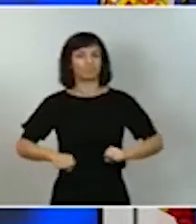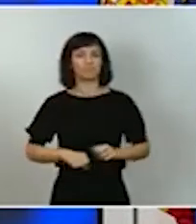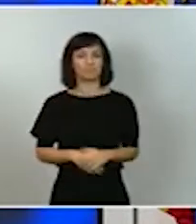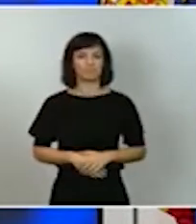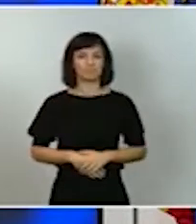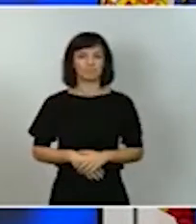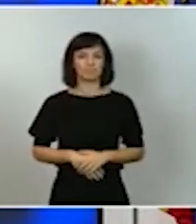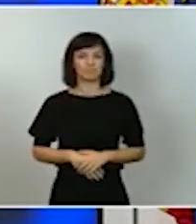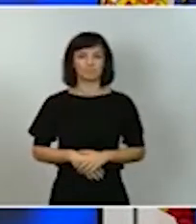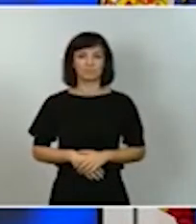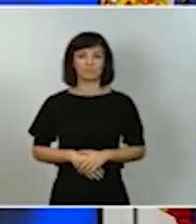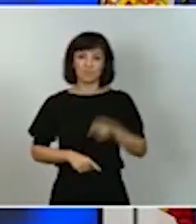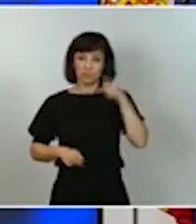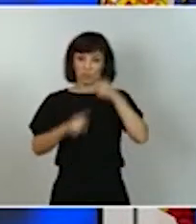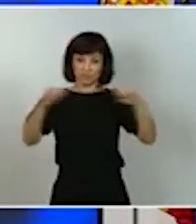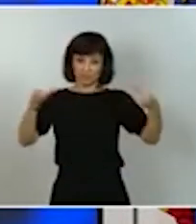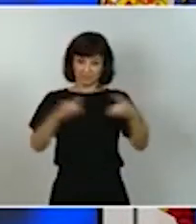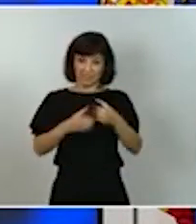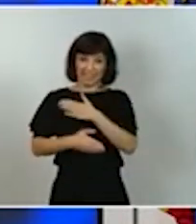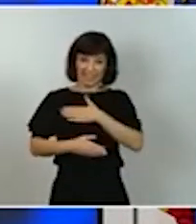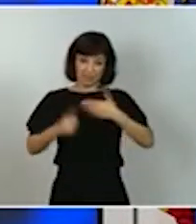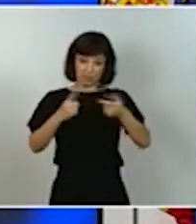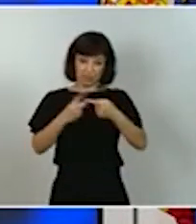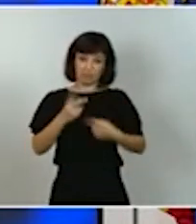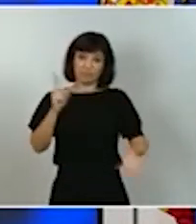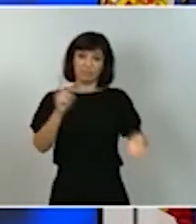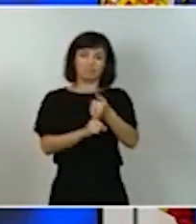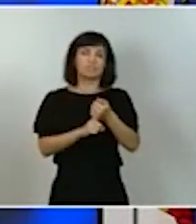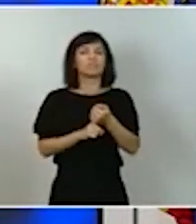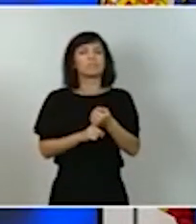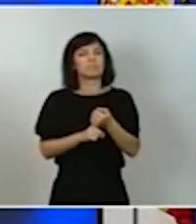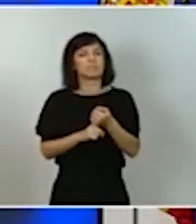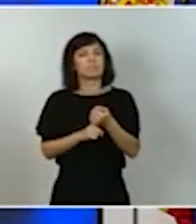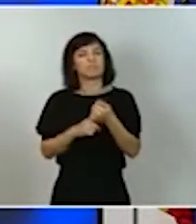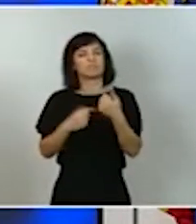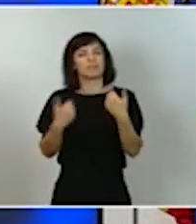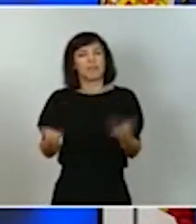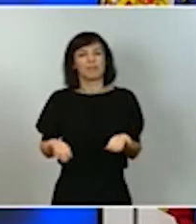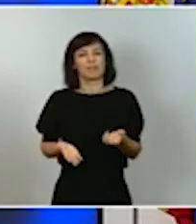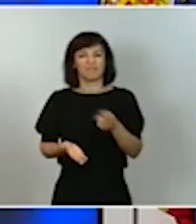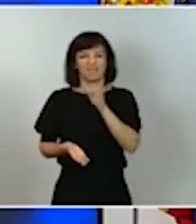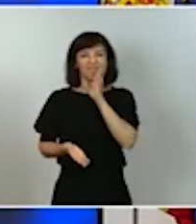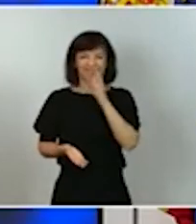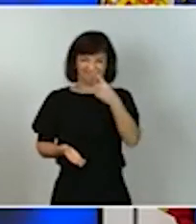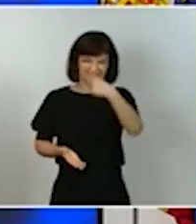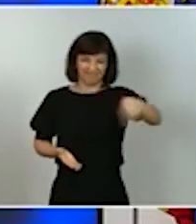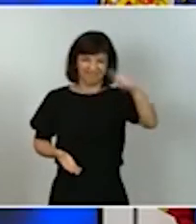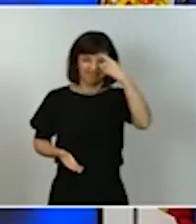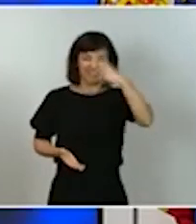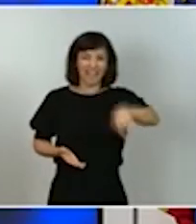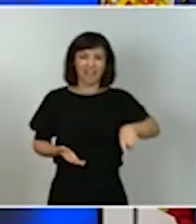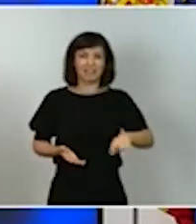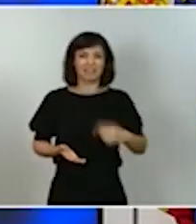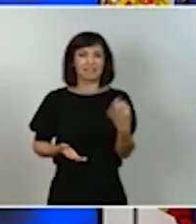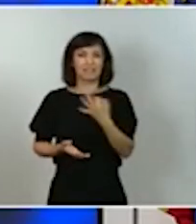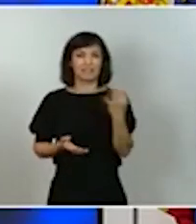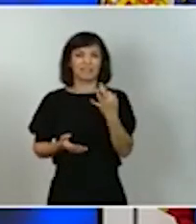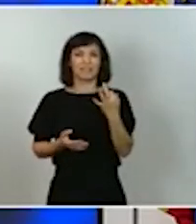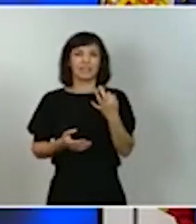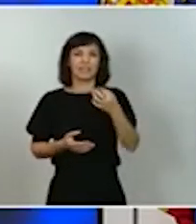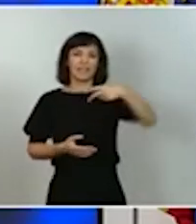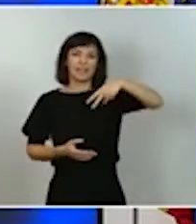colectivos que nos proponemos, contamos también con el instrumento que ya ustedes conocen, que es el instrumento europeo Next Generation